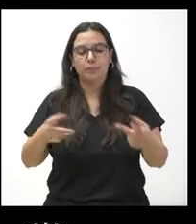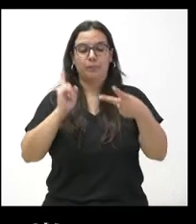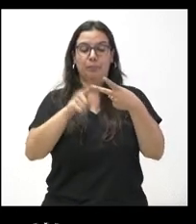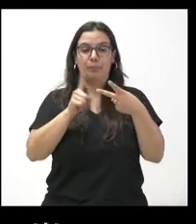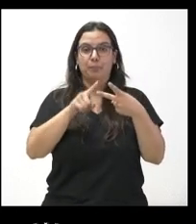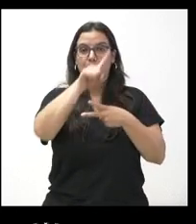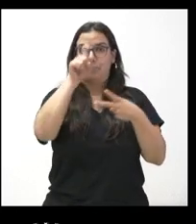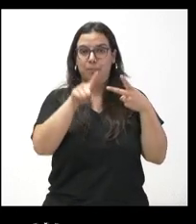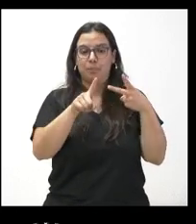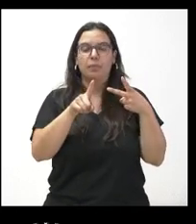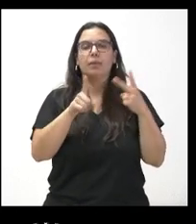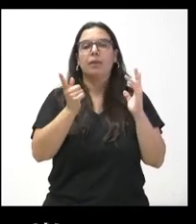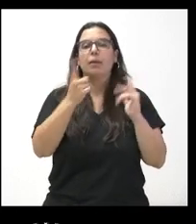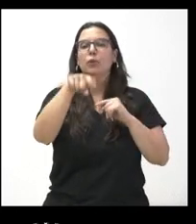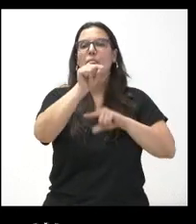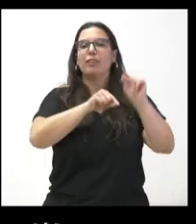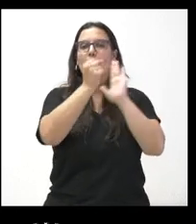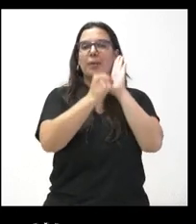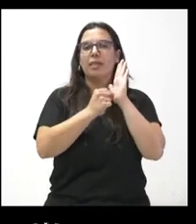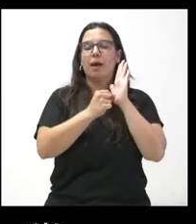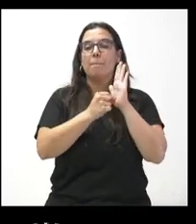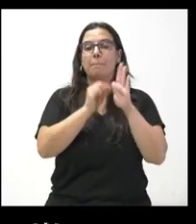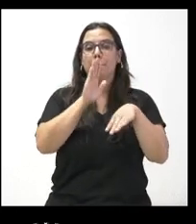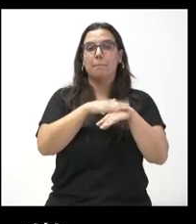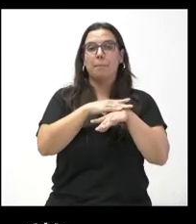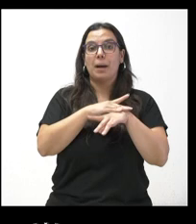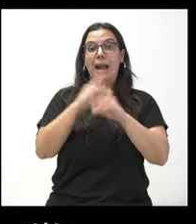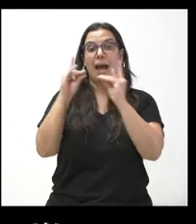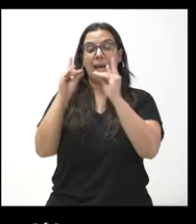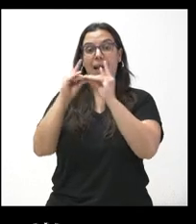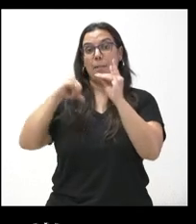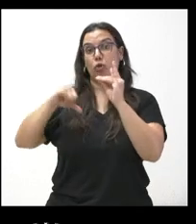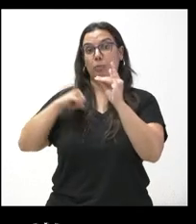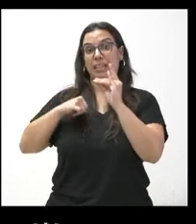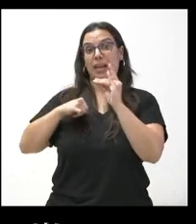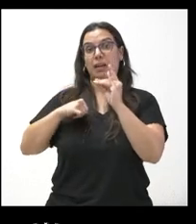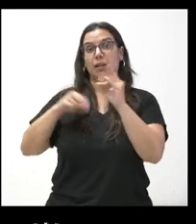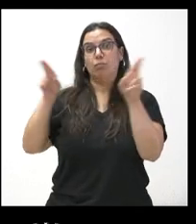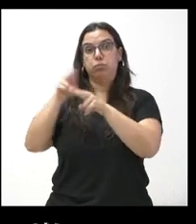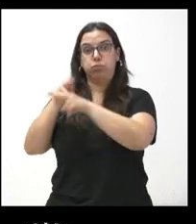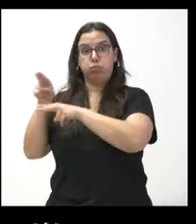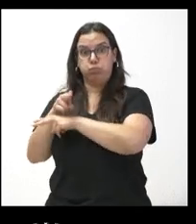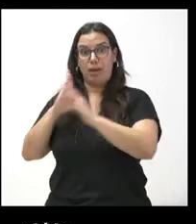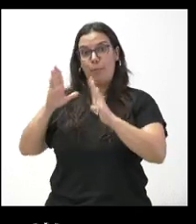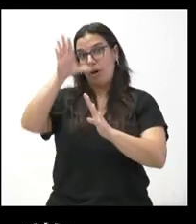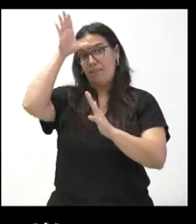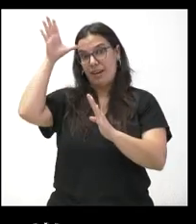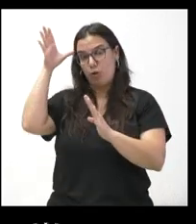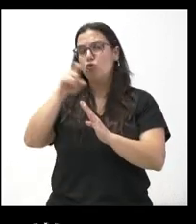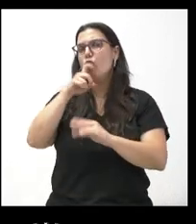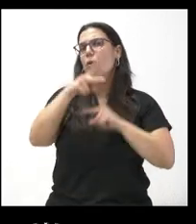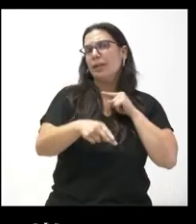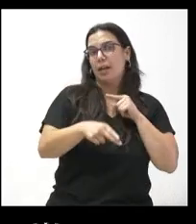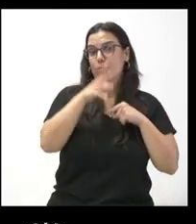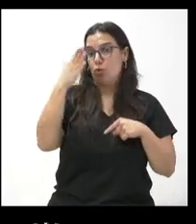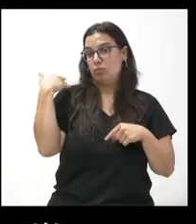qué medidas van a tomar para evitar el cierre de camas hospitalarias este verano, como denunció el sindicato de enfermería SATS hace